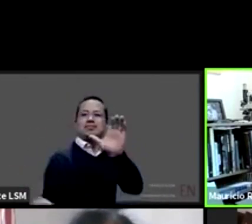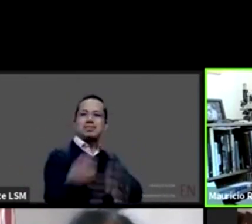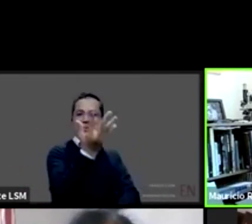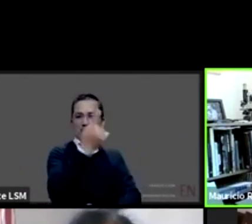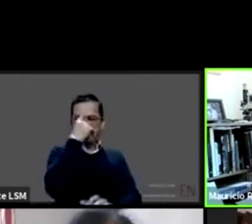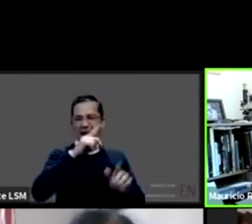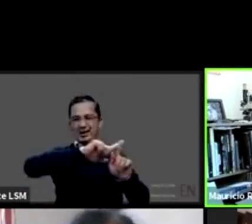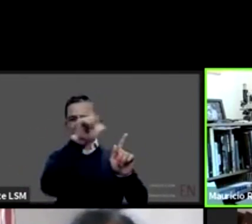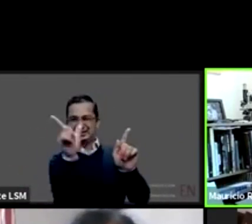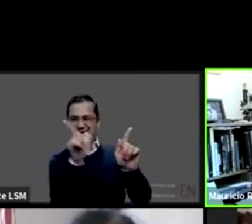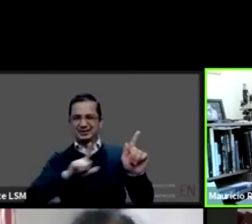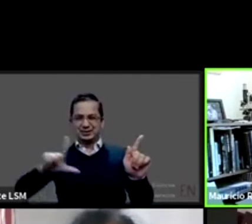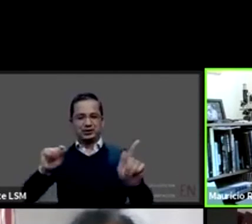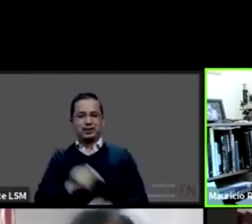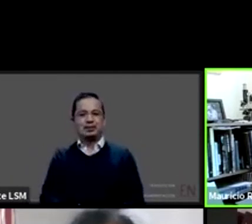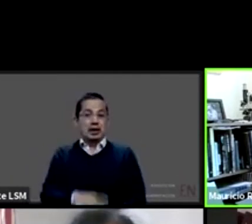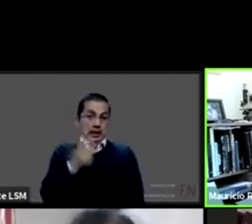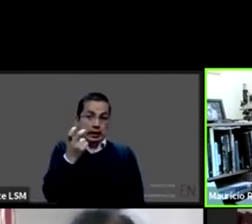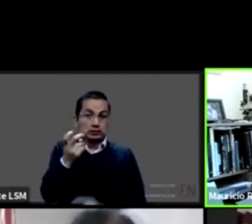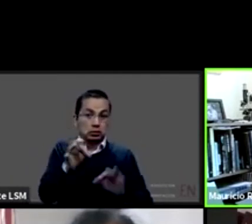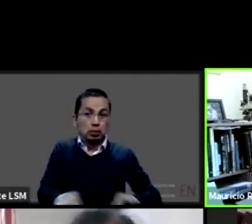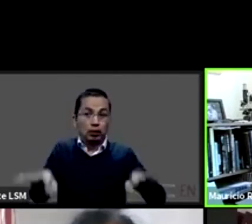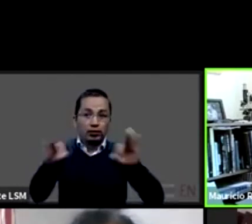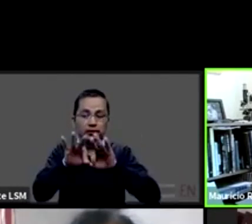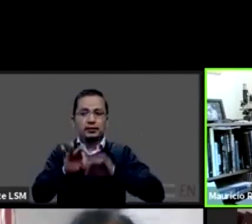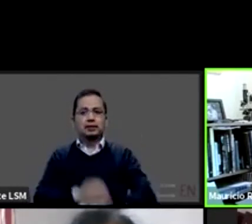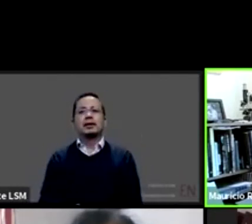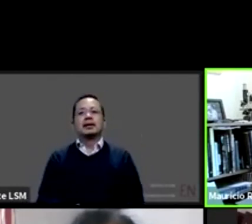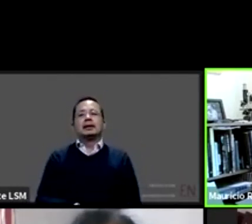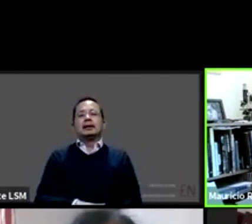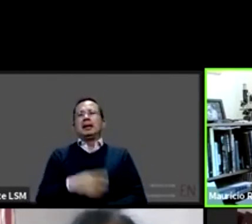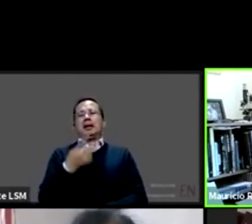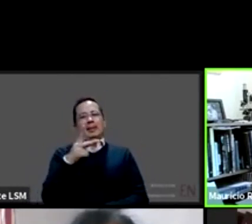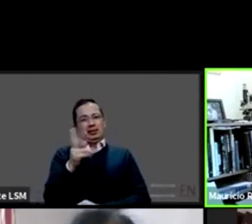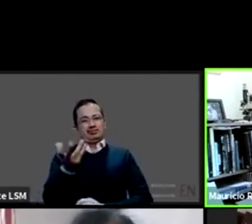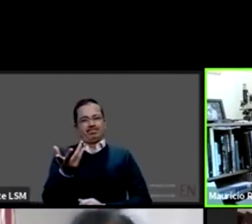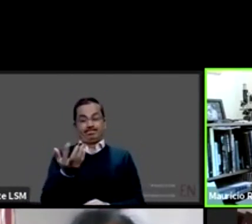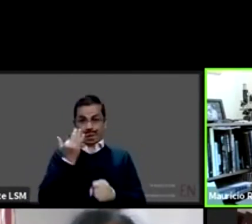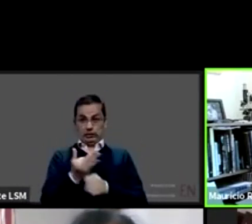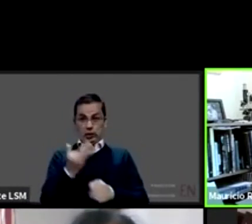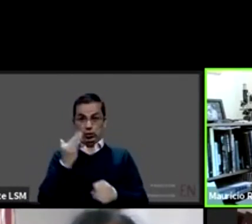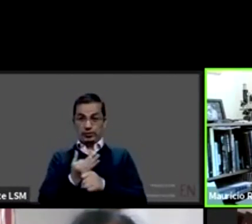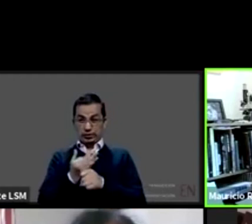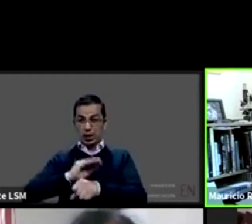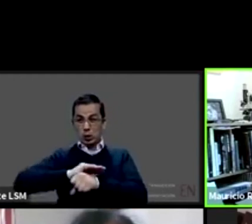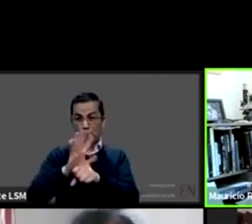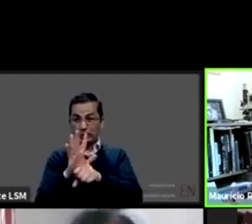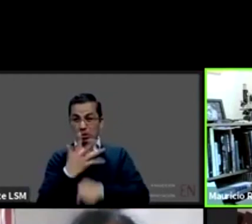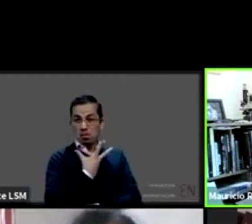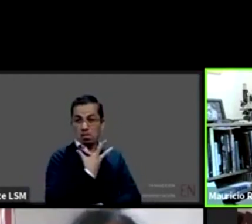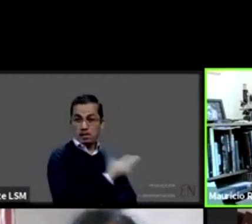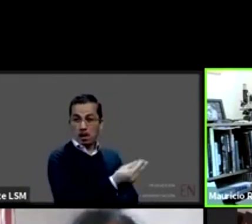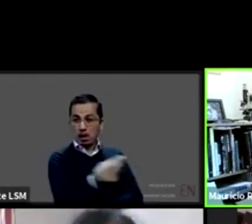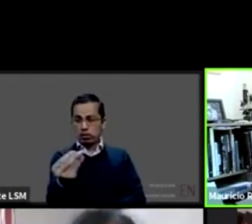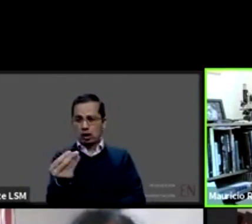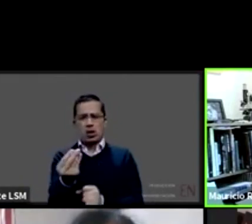desafortunadamente el tamaño de esta epidemia está haciendo que el seguimiento de los